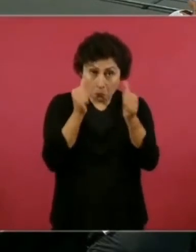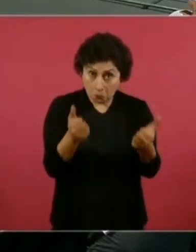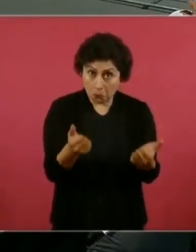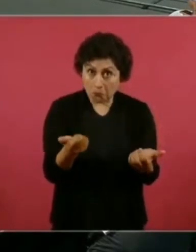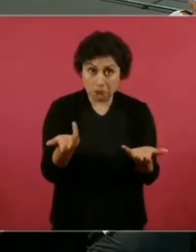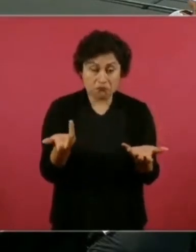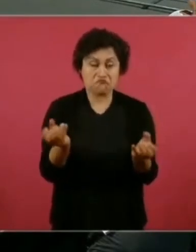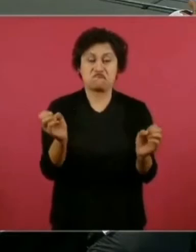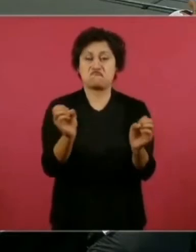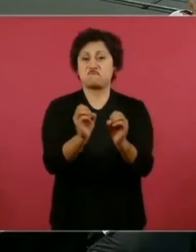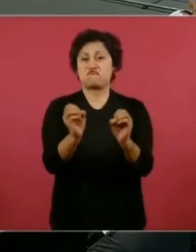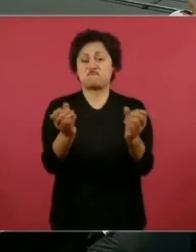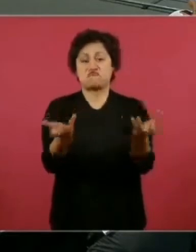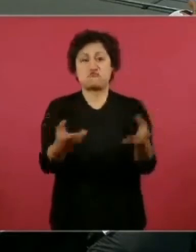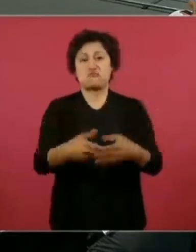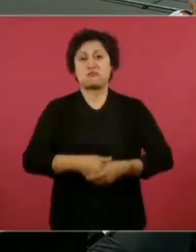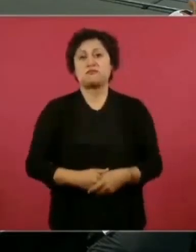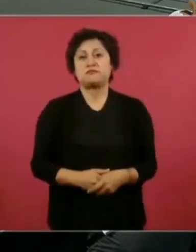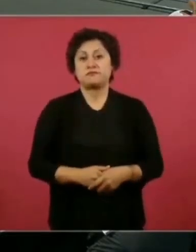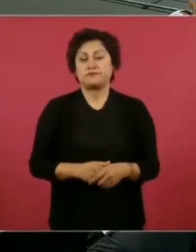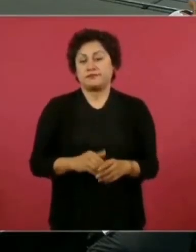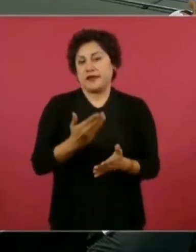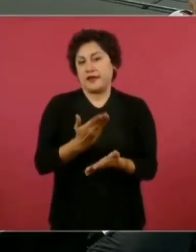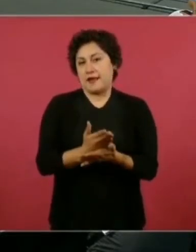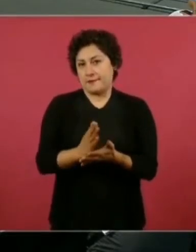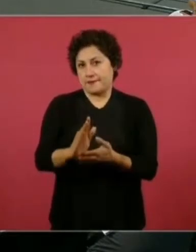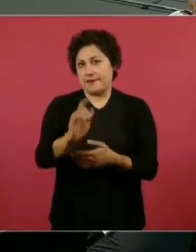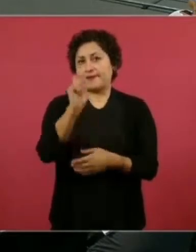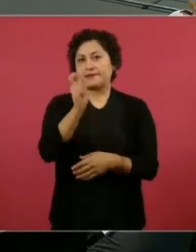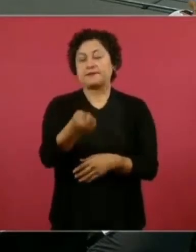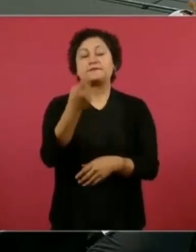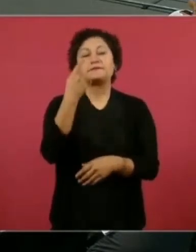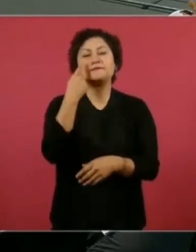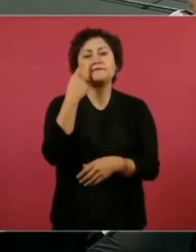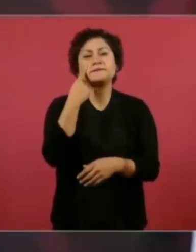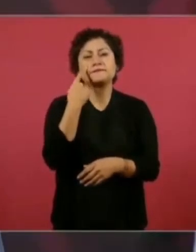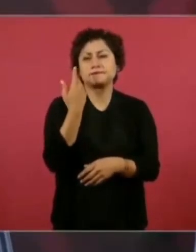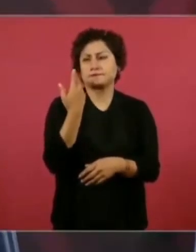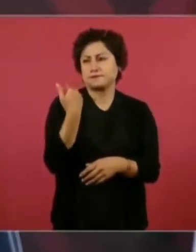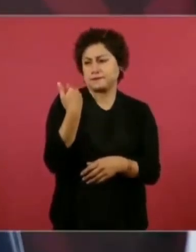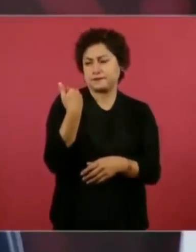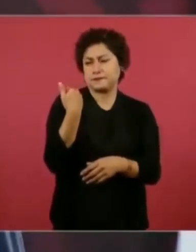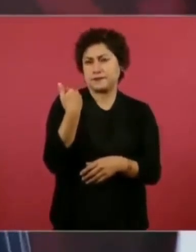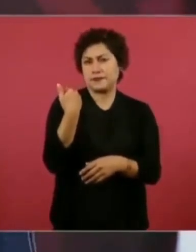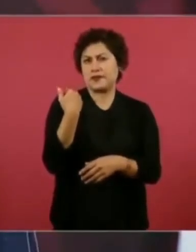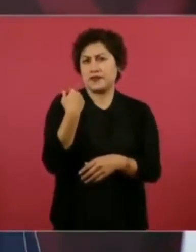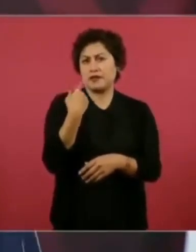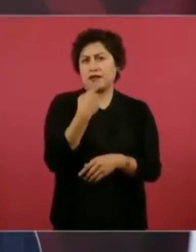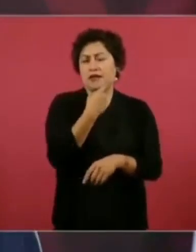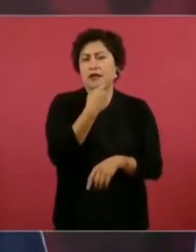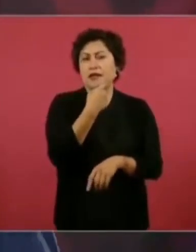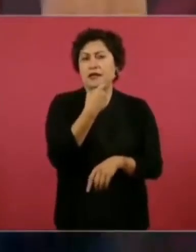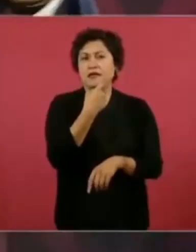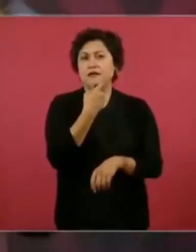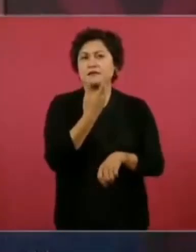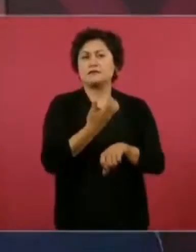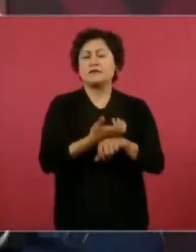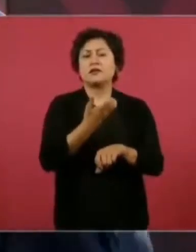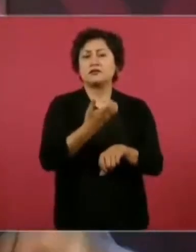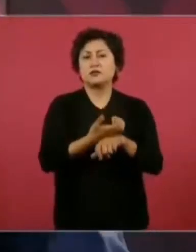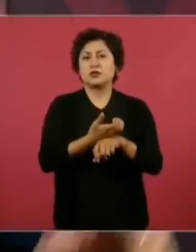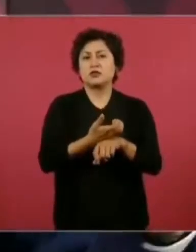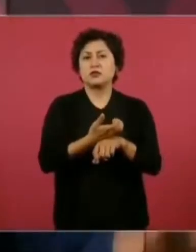de que hace poco autorizan que los